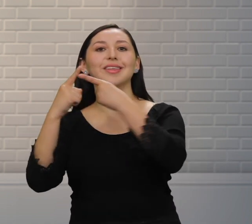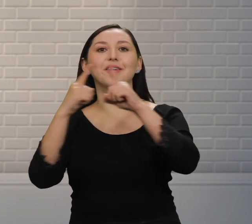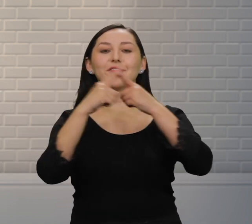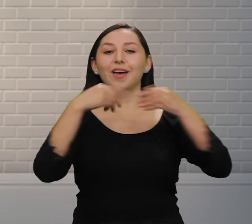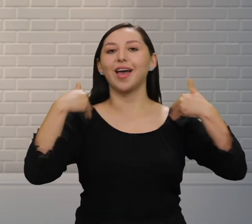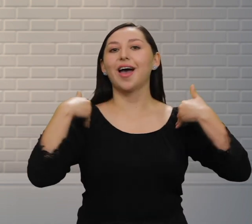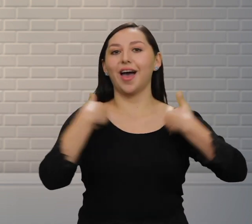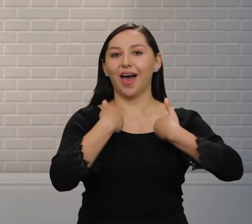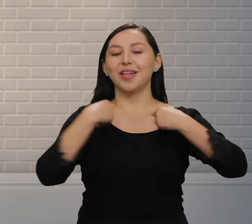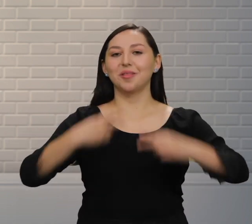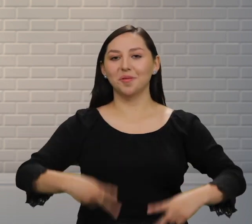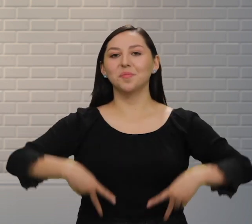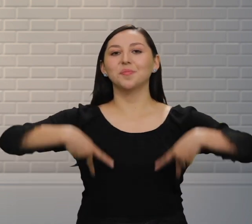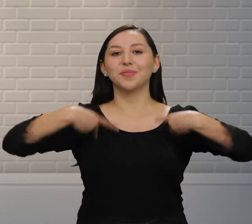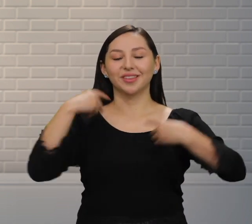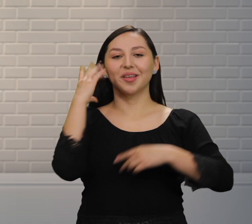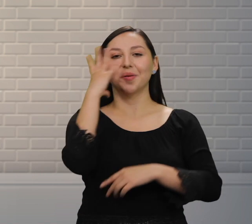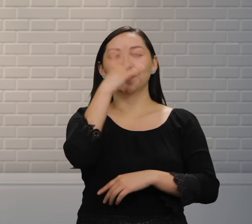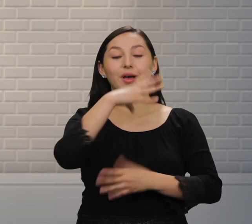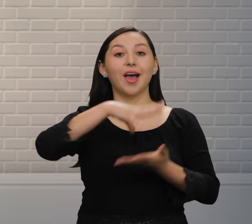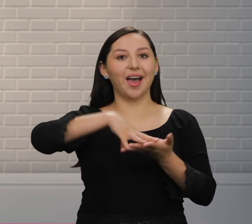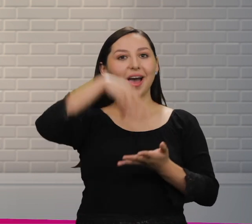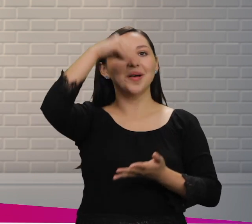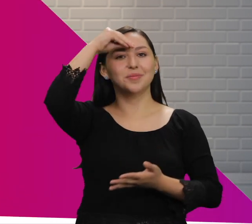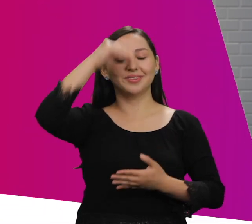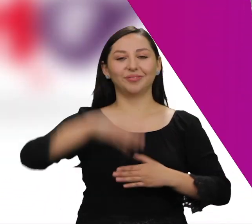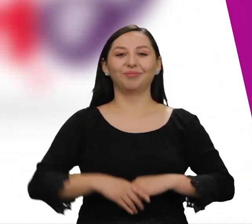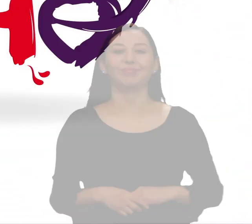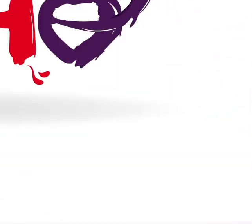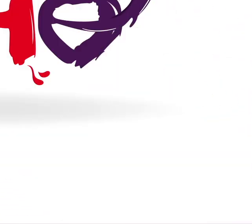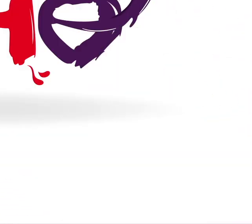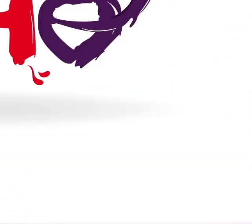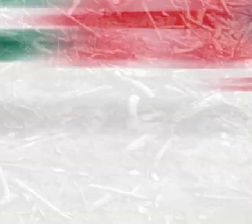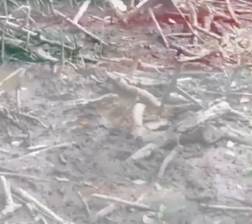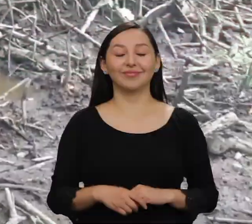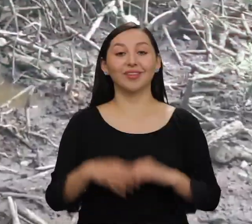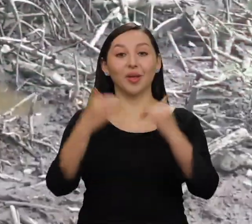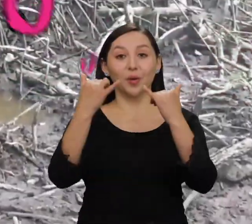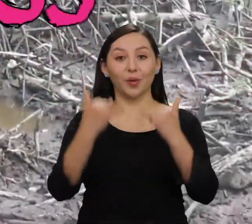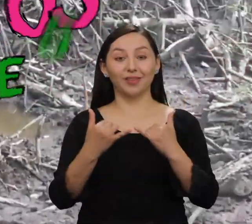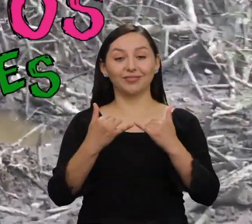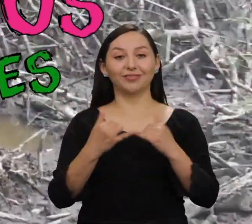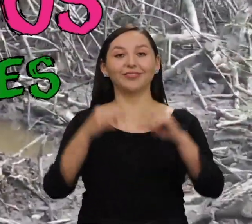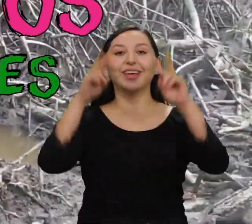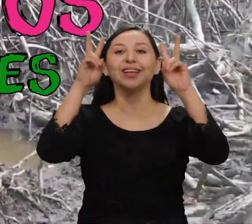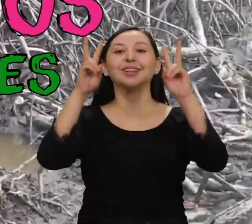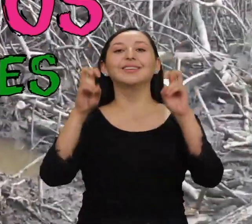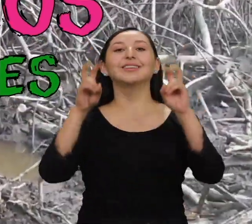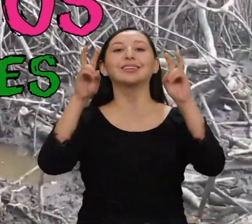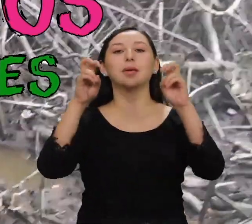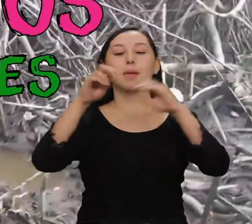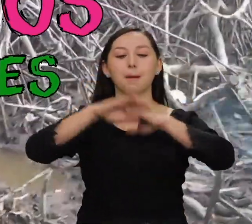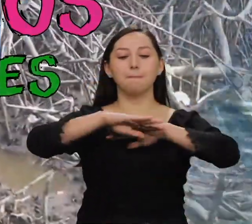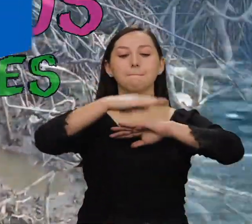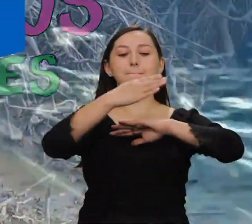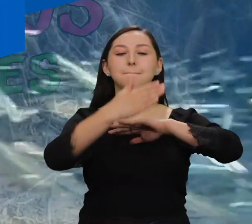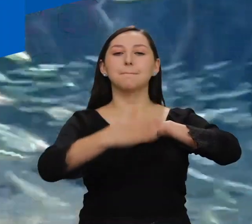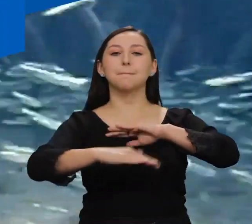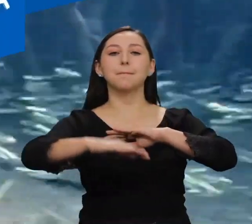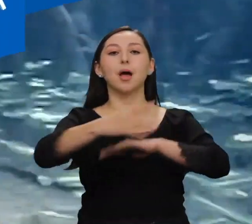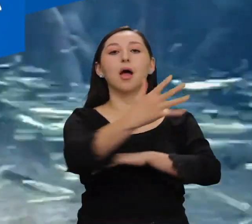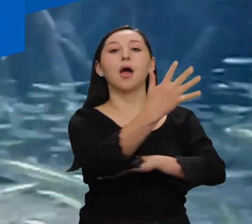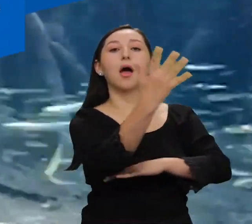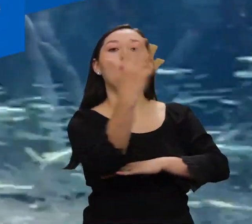vida aquí, eh! ¡Pilas! ¡Quédate para aprender más! Hoy hablaremos sobre los manglares Un